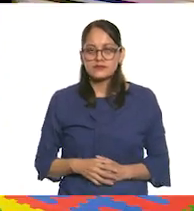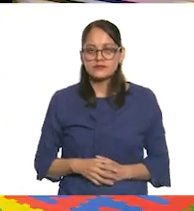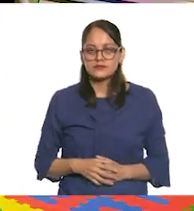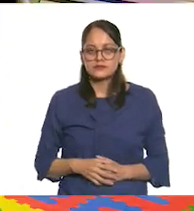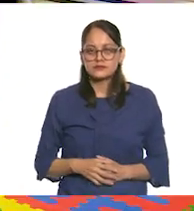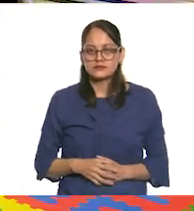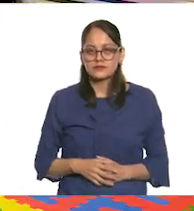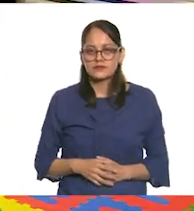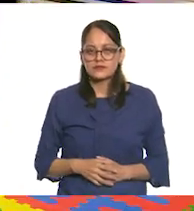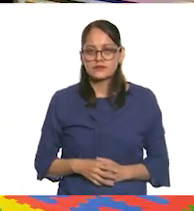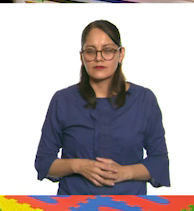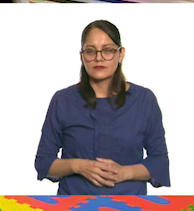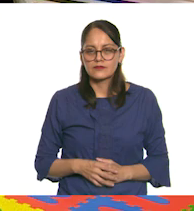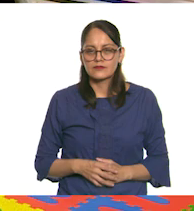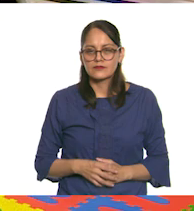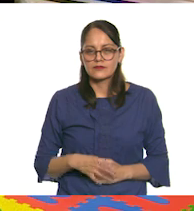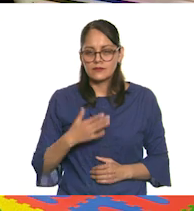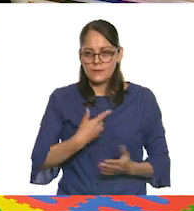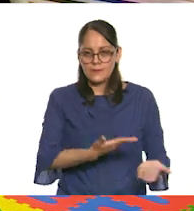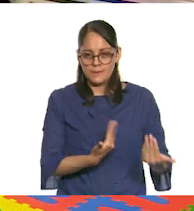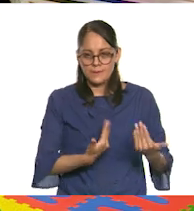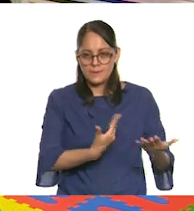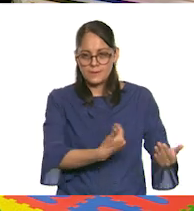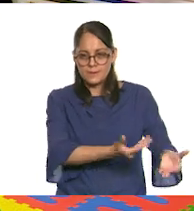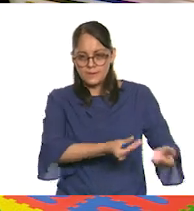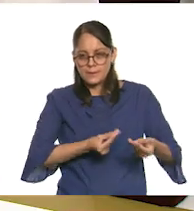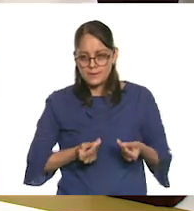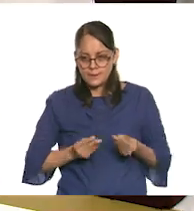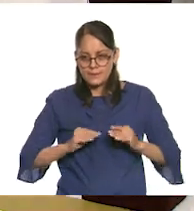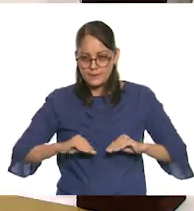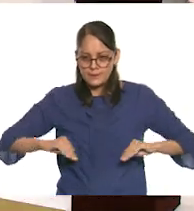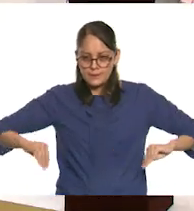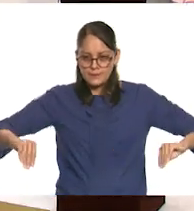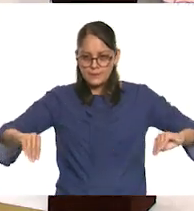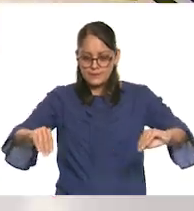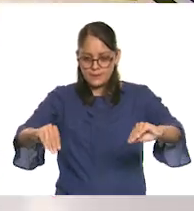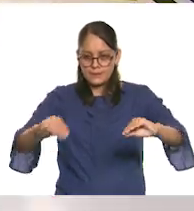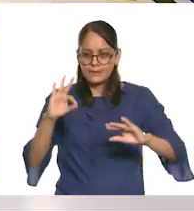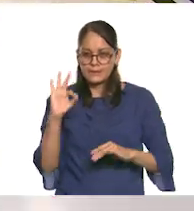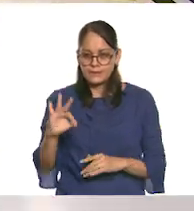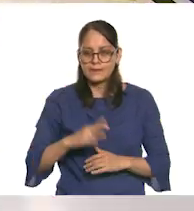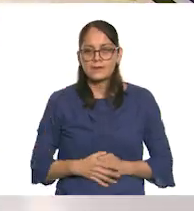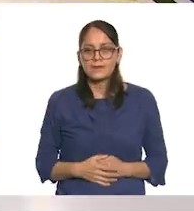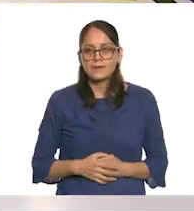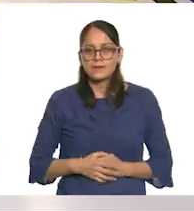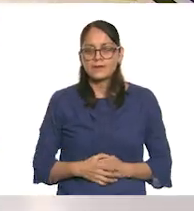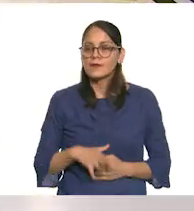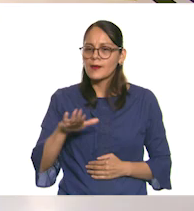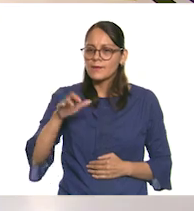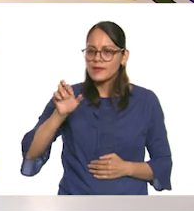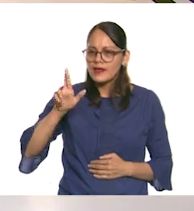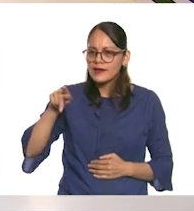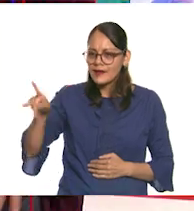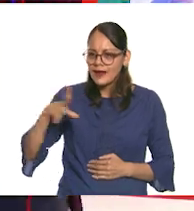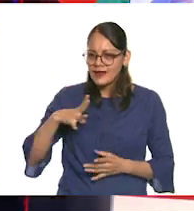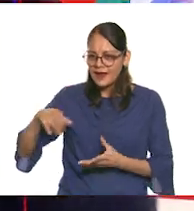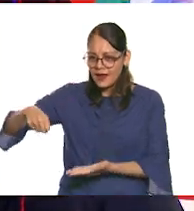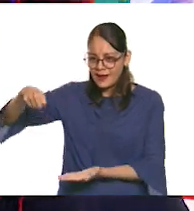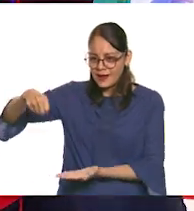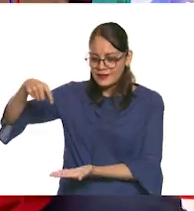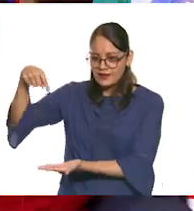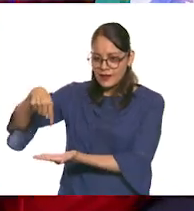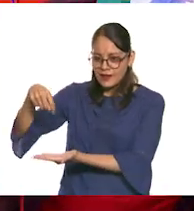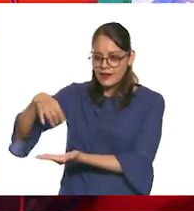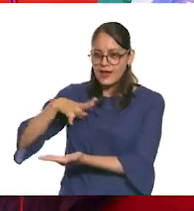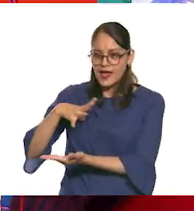Yo te voy recibiendo. Exacto. Y, Erick, ahí en la canasta traigo